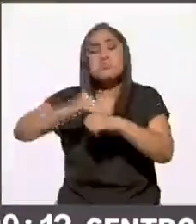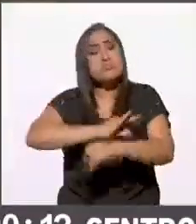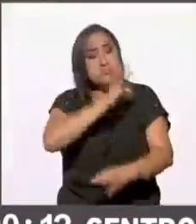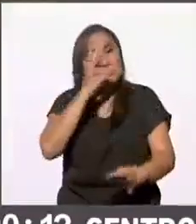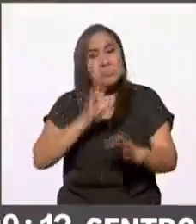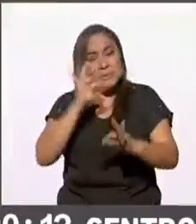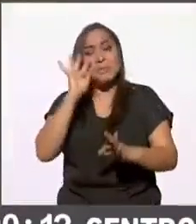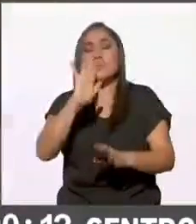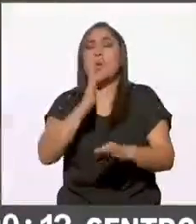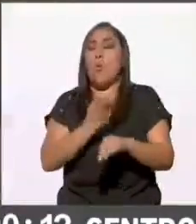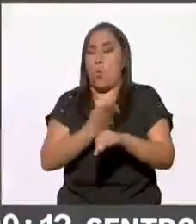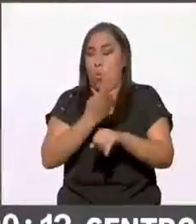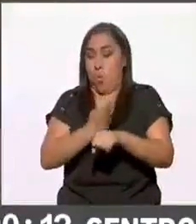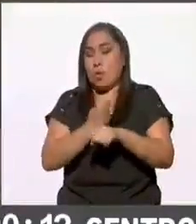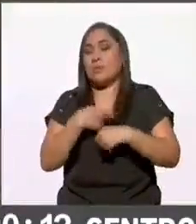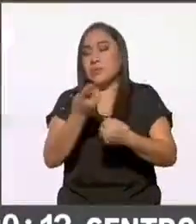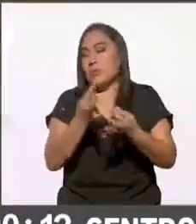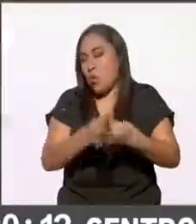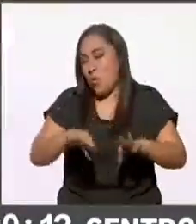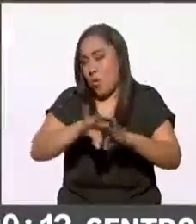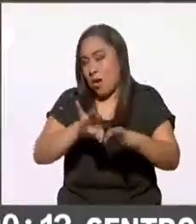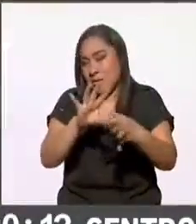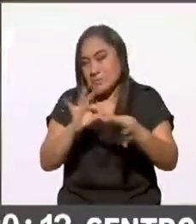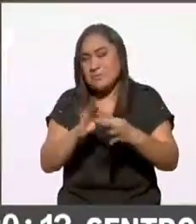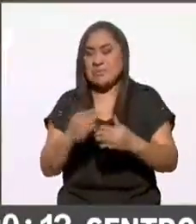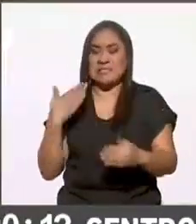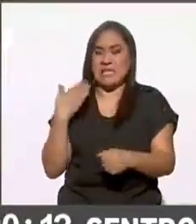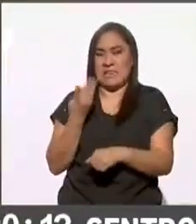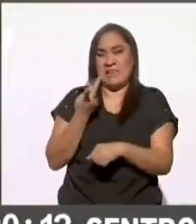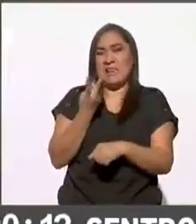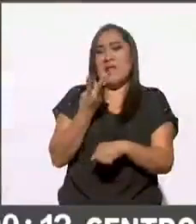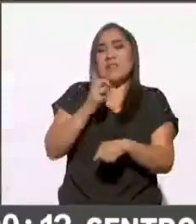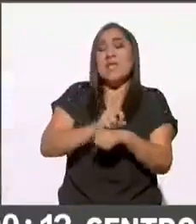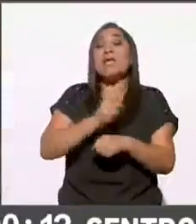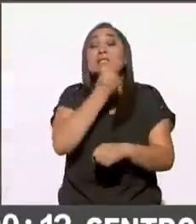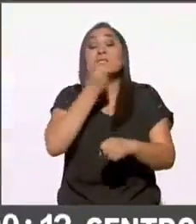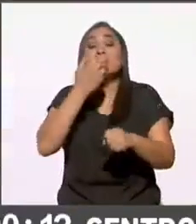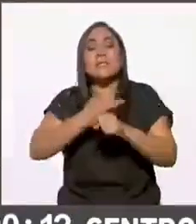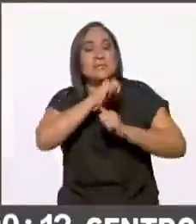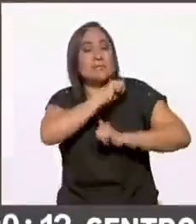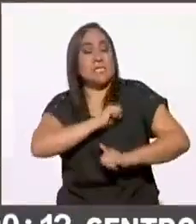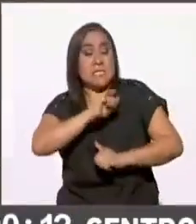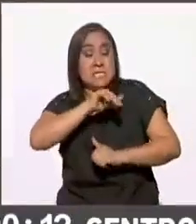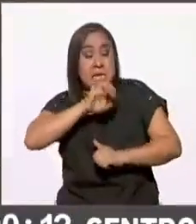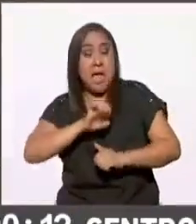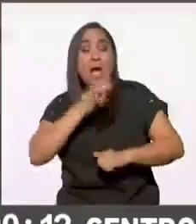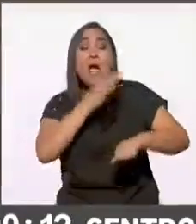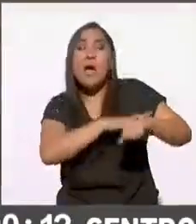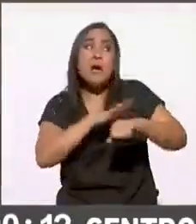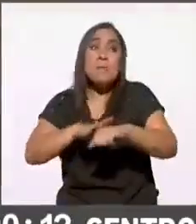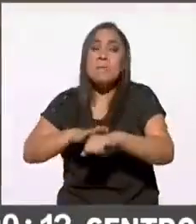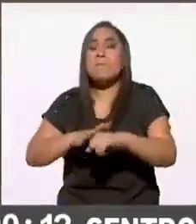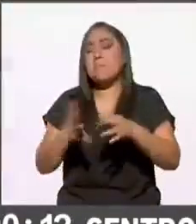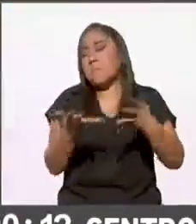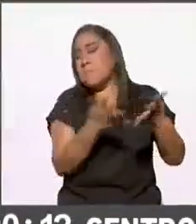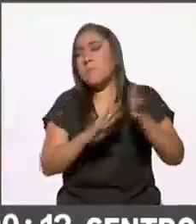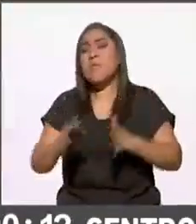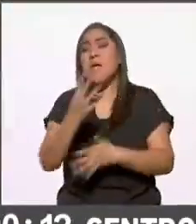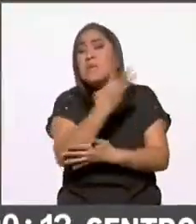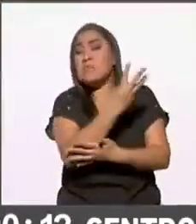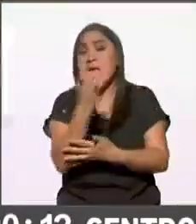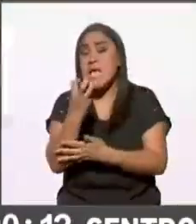es que todavía hace tres días el secretario ejecutivo del INE señalaba que eran alrededor de 300